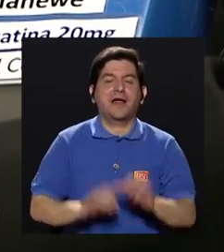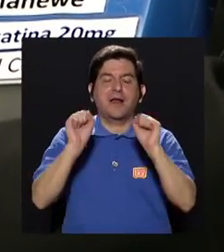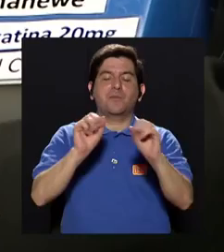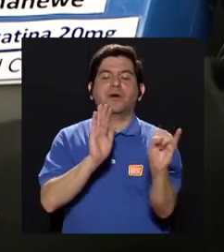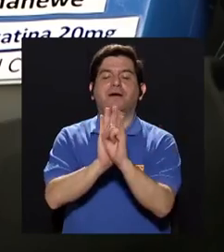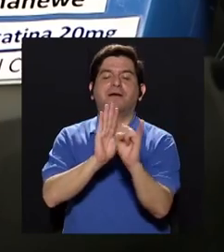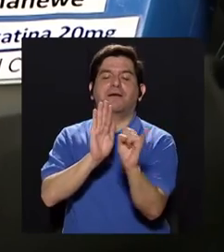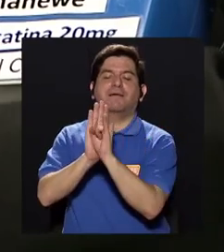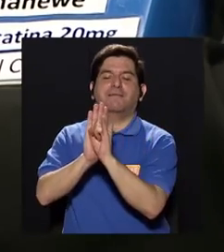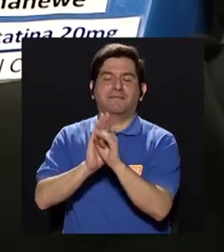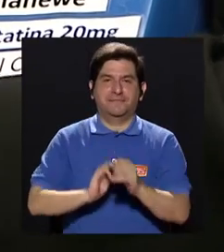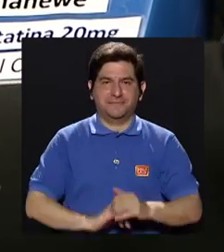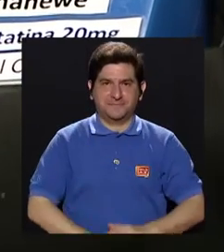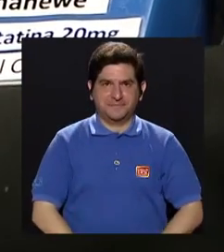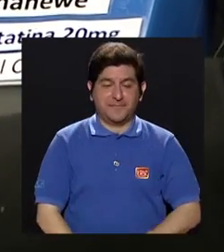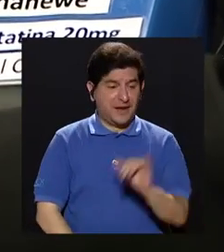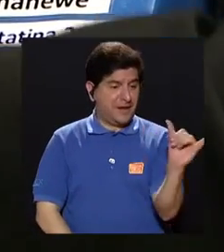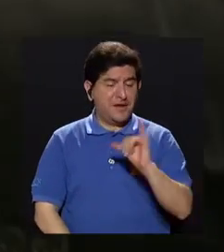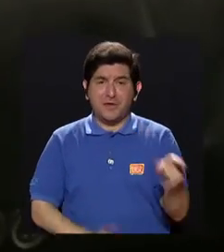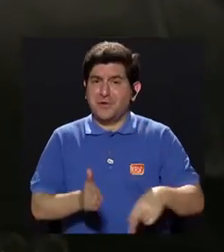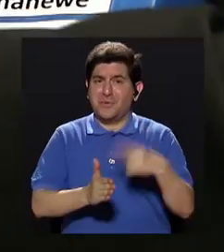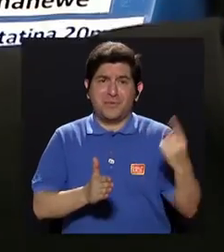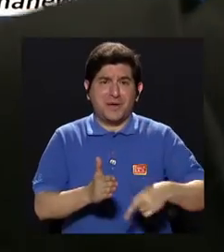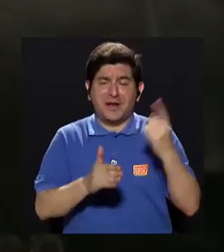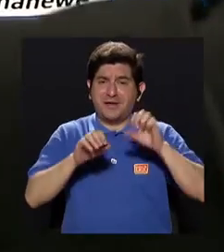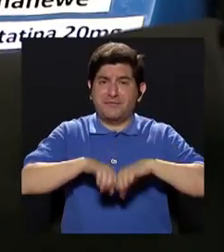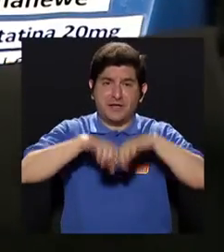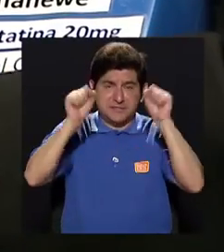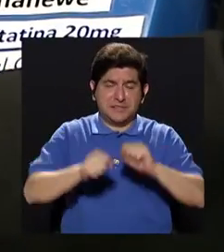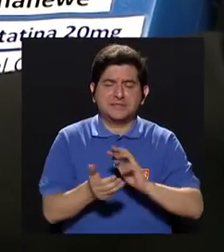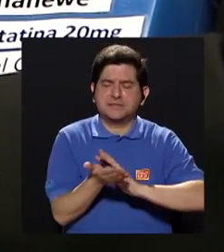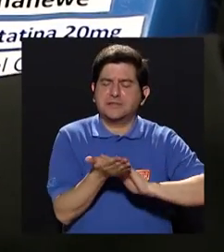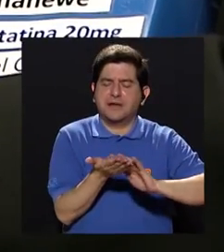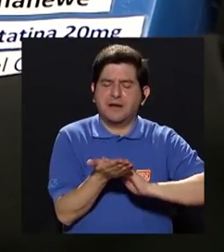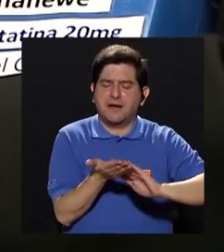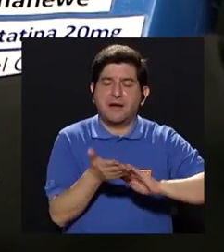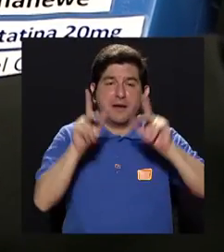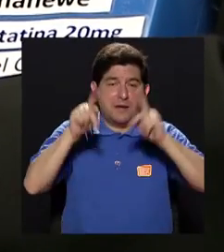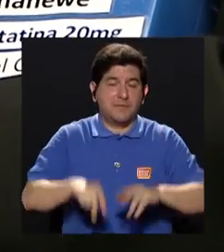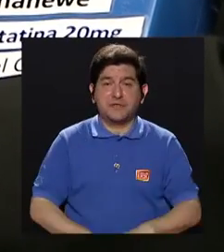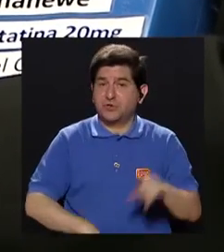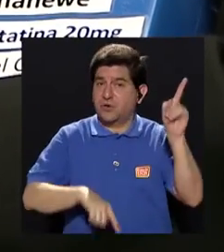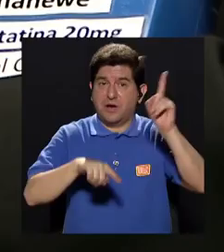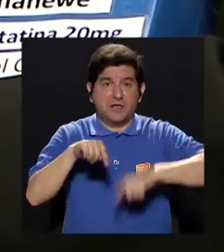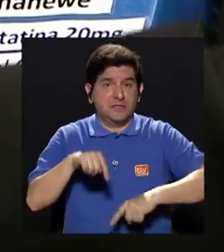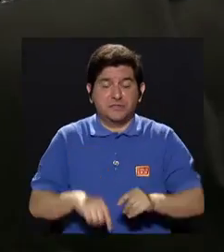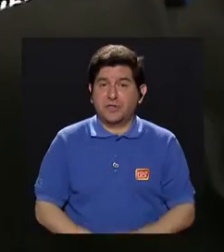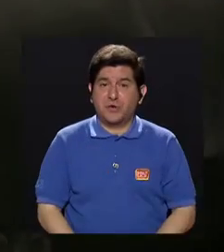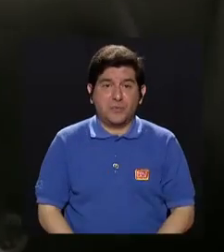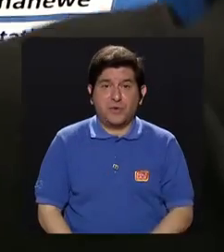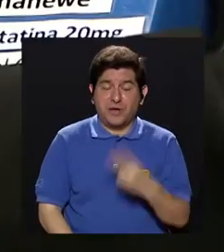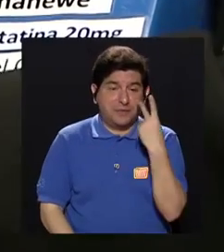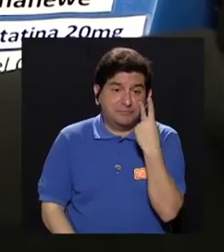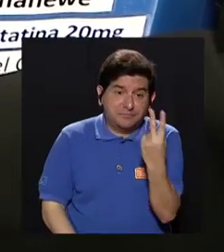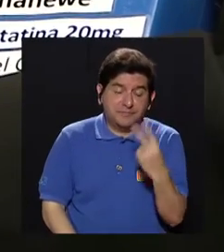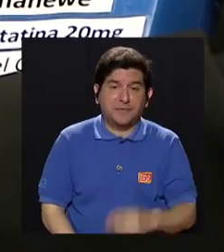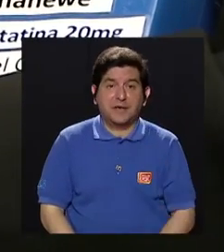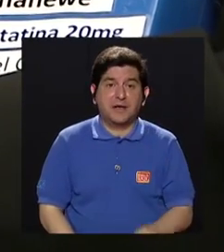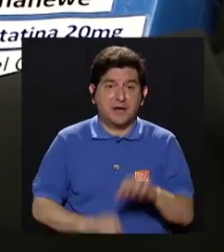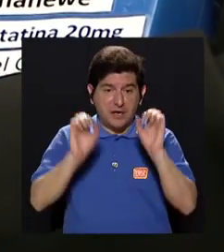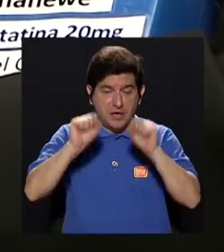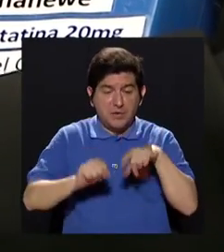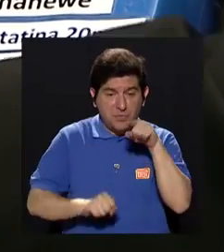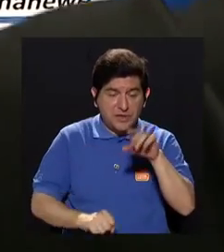identificar. Y también a veces hay sistemas braille para aquellos que no pueden ver y lo puedan